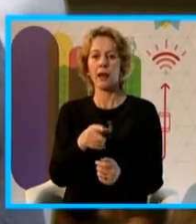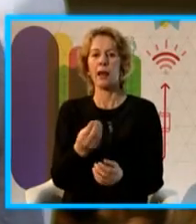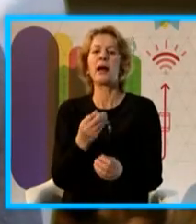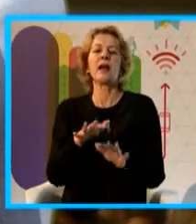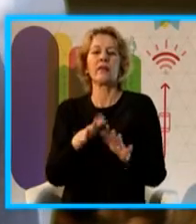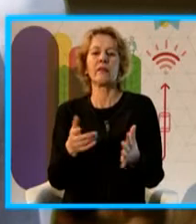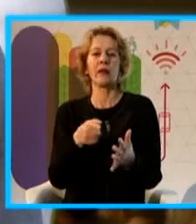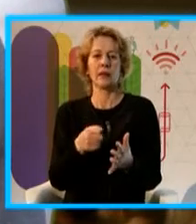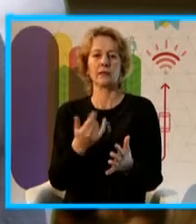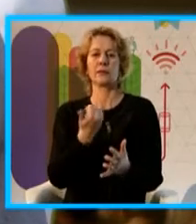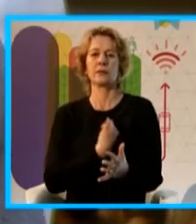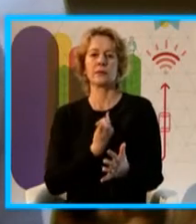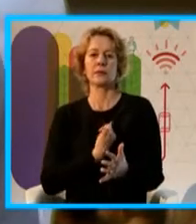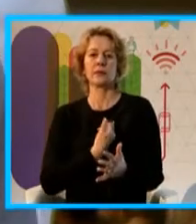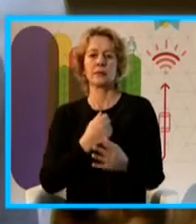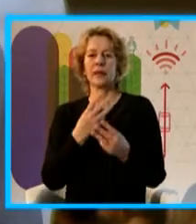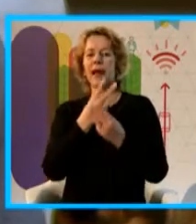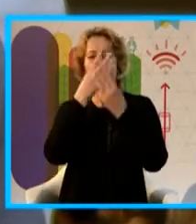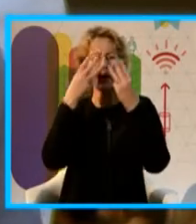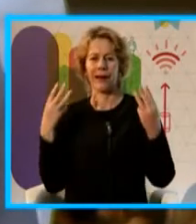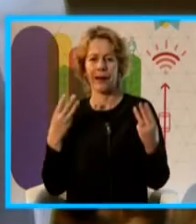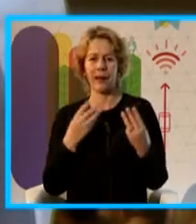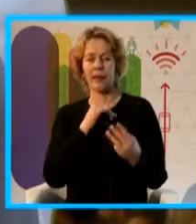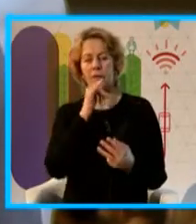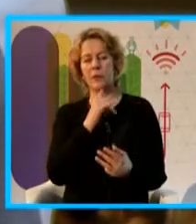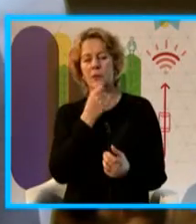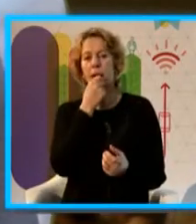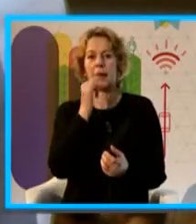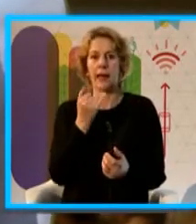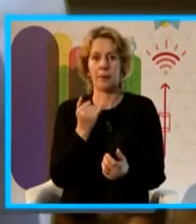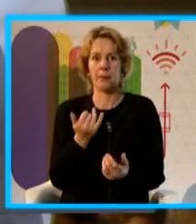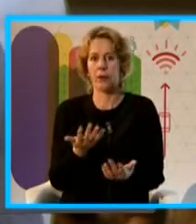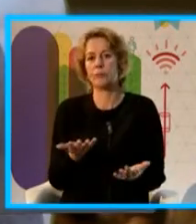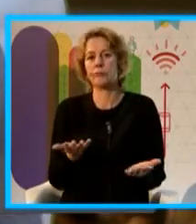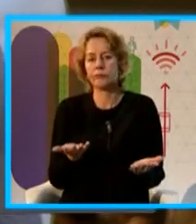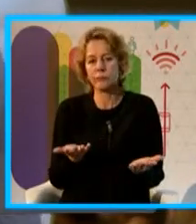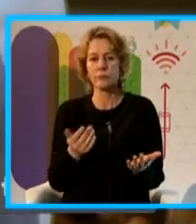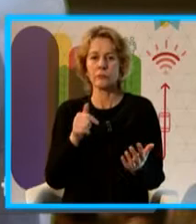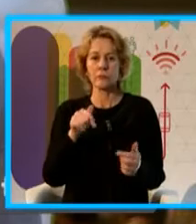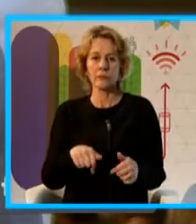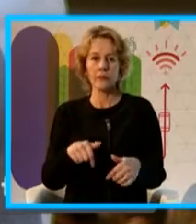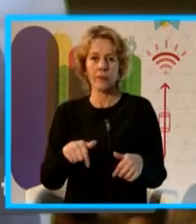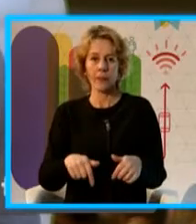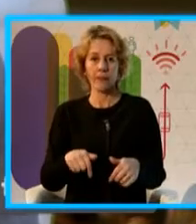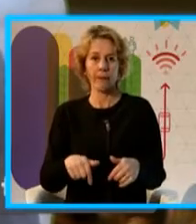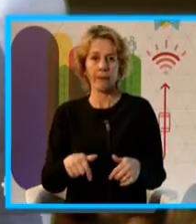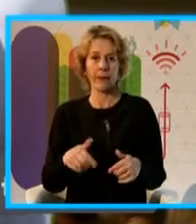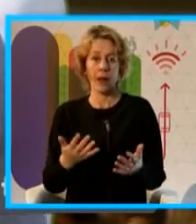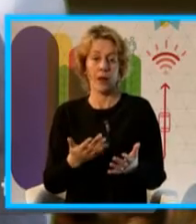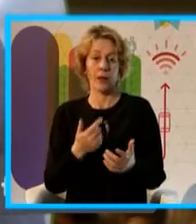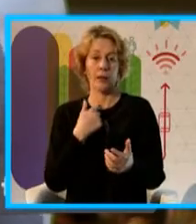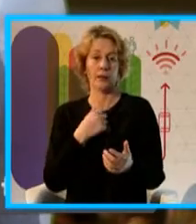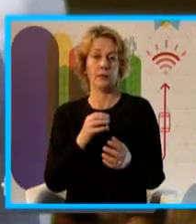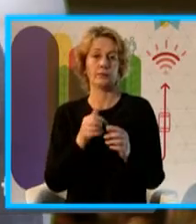se genera información general del parque, como ejemplo, puede decir, como está expresado en el celular,